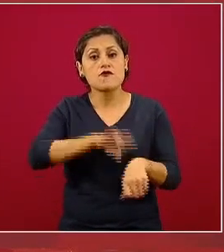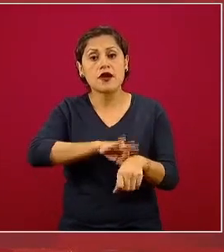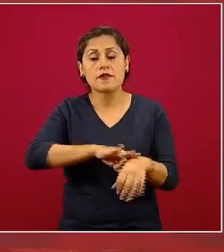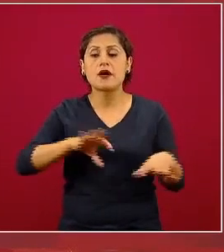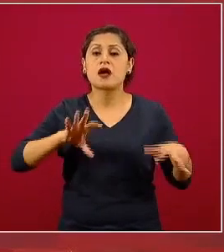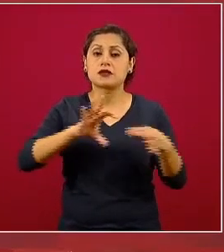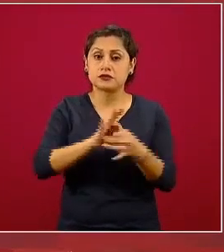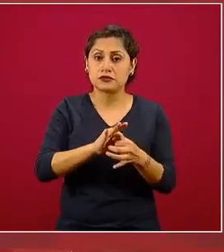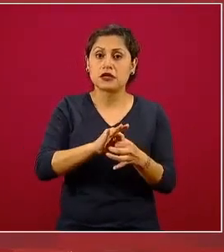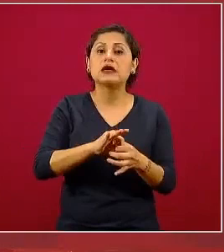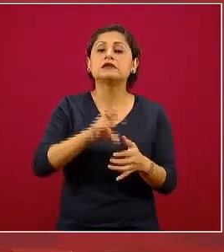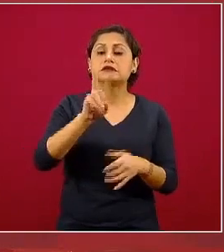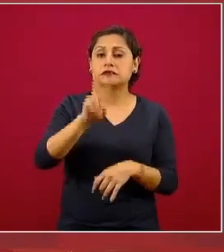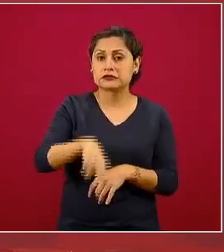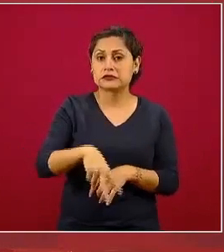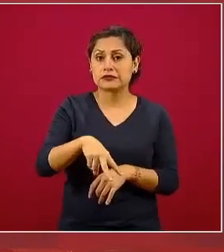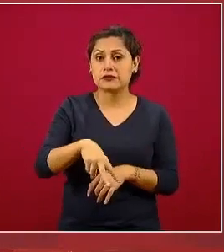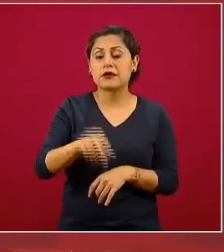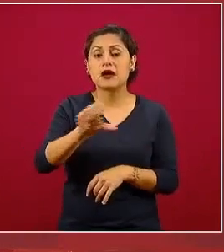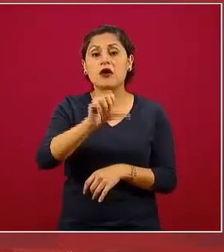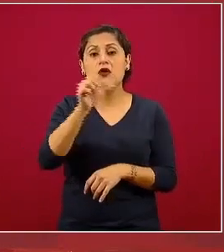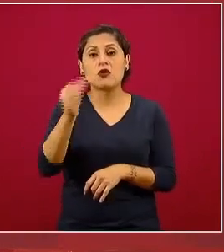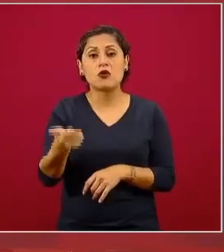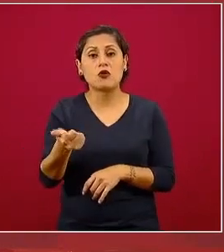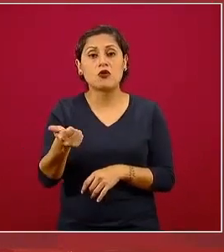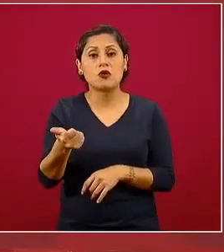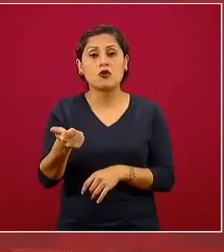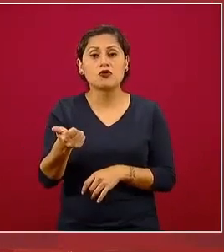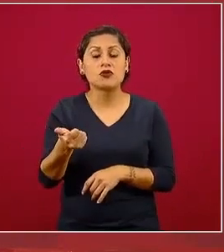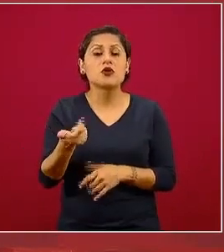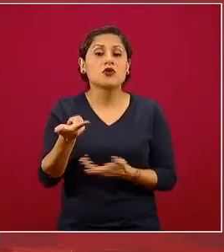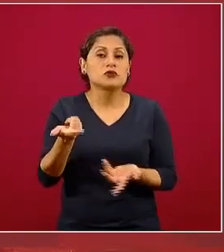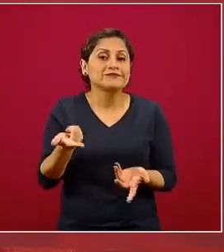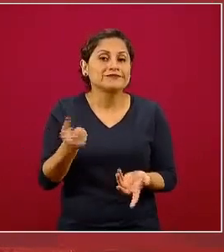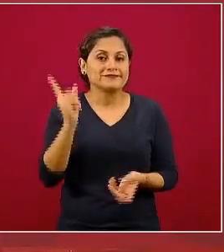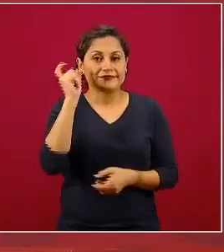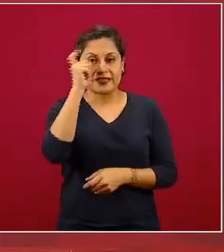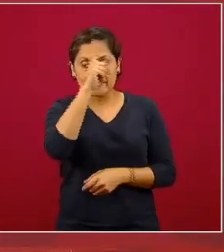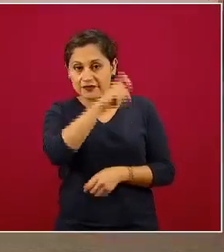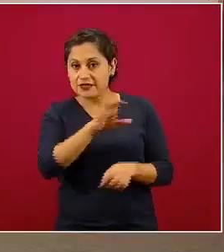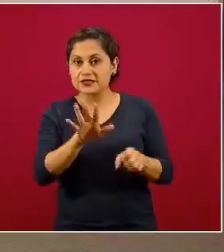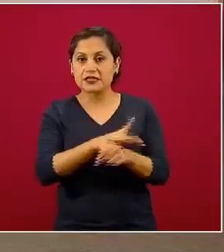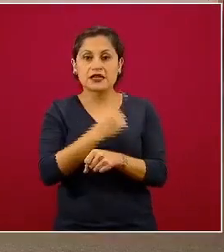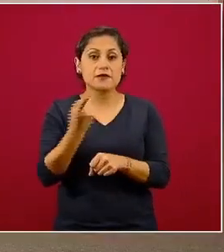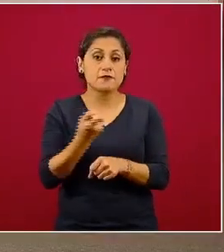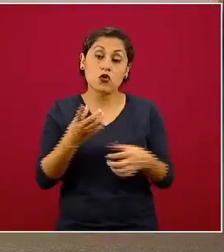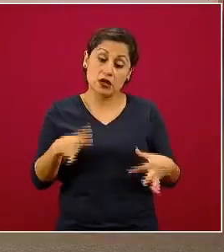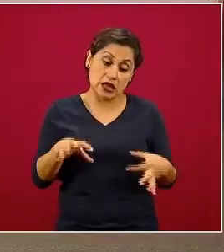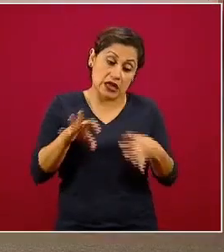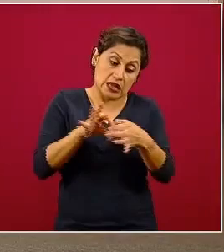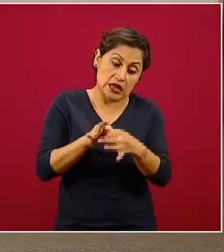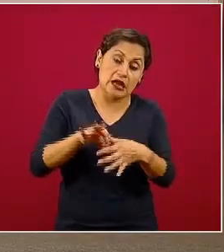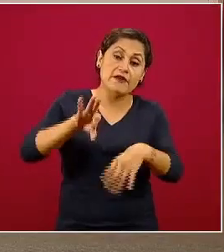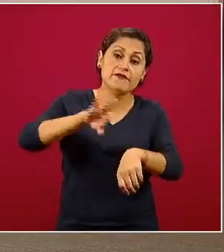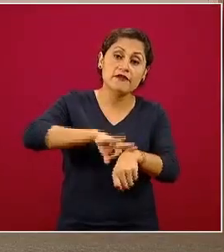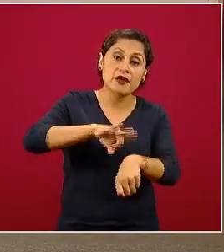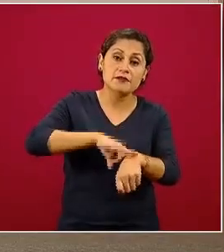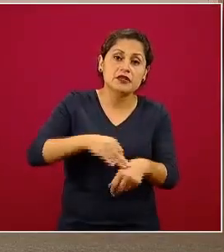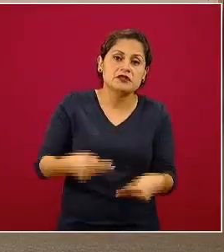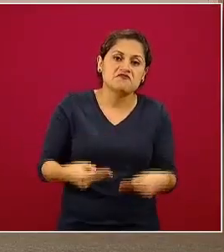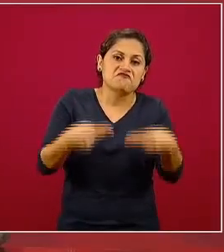entre muchas otras es el potencial conflicto de interés. Al estar dependientes de las farmacias